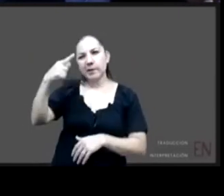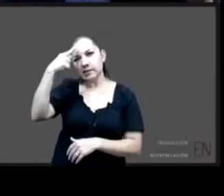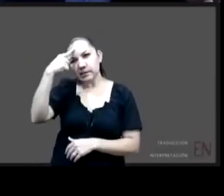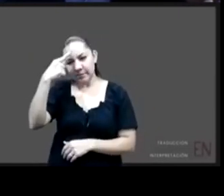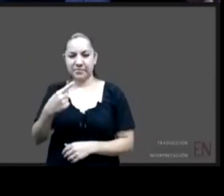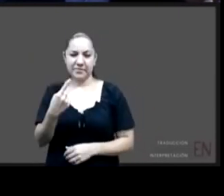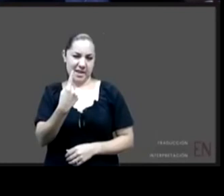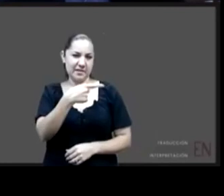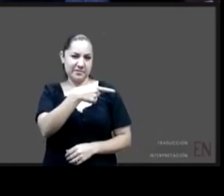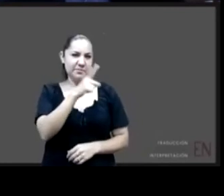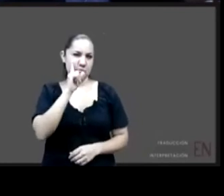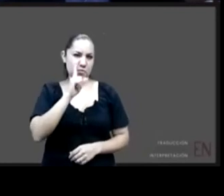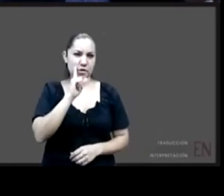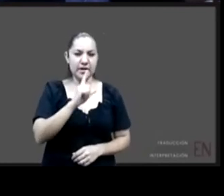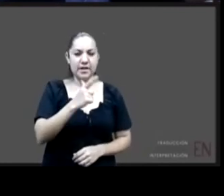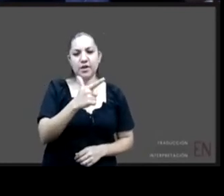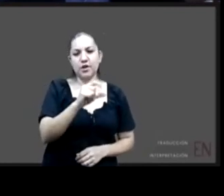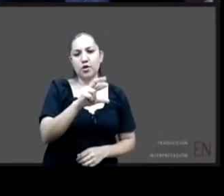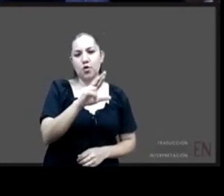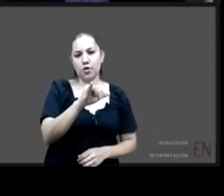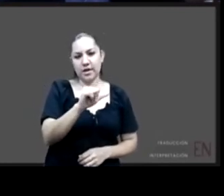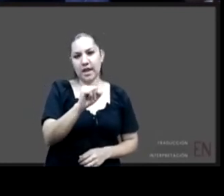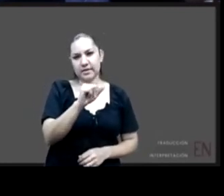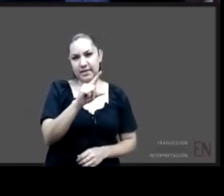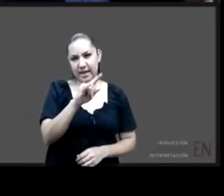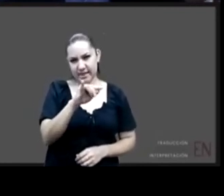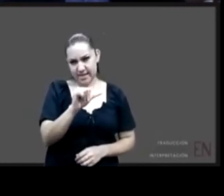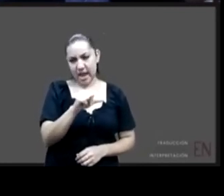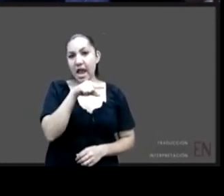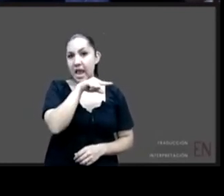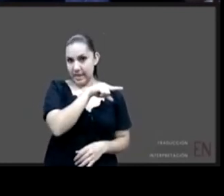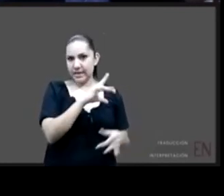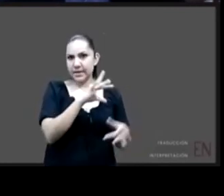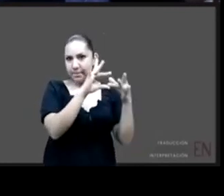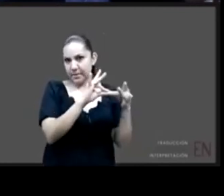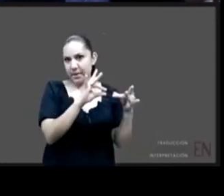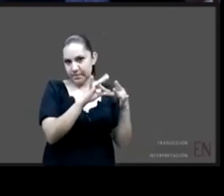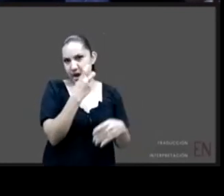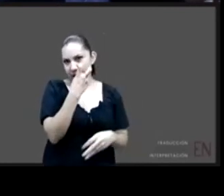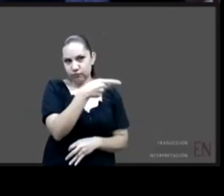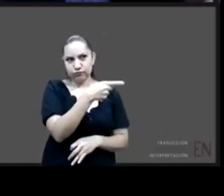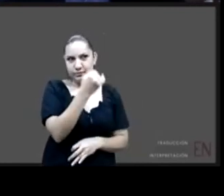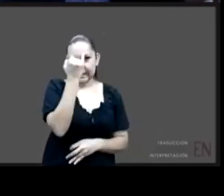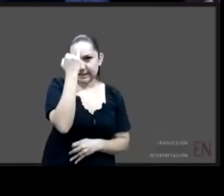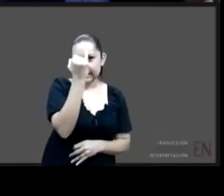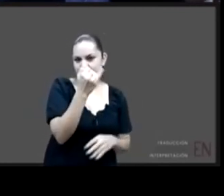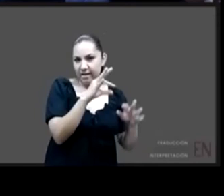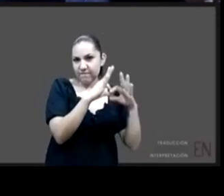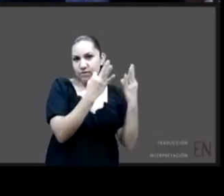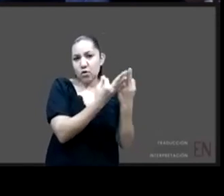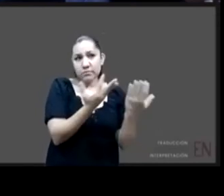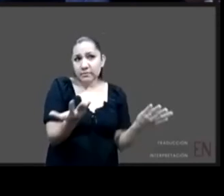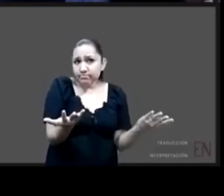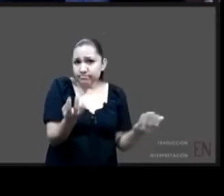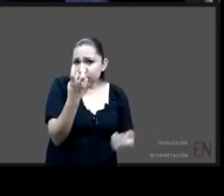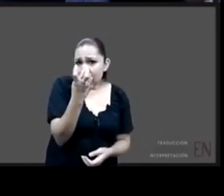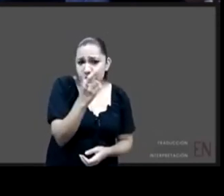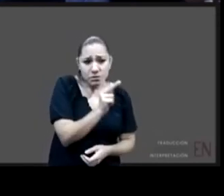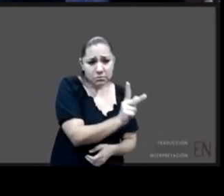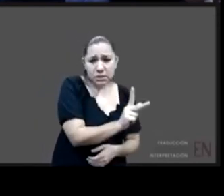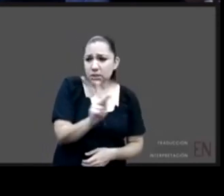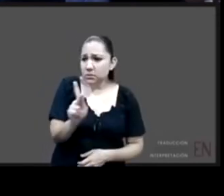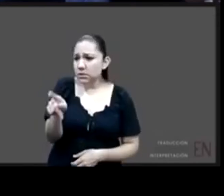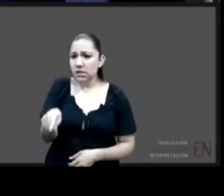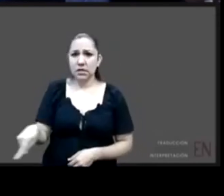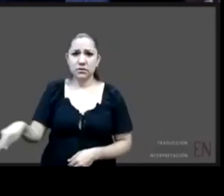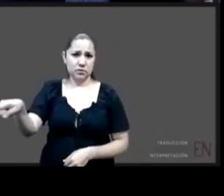Ansaldía que habla así y creo que este es el espacio de este tipo de niños y familias porque